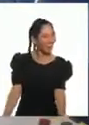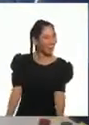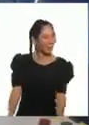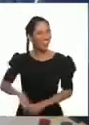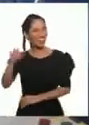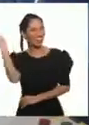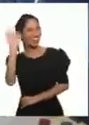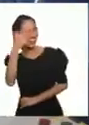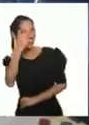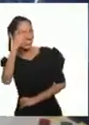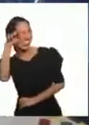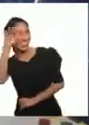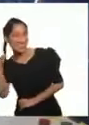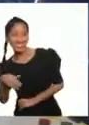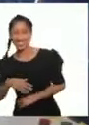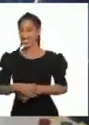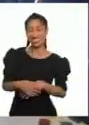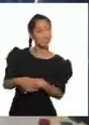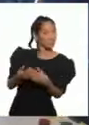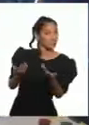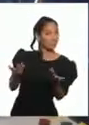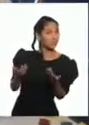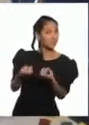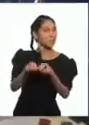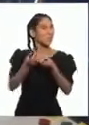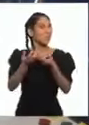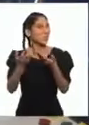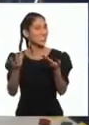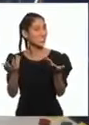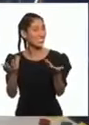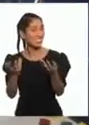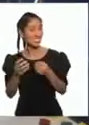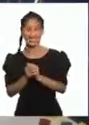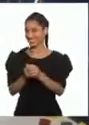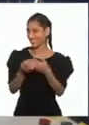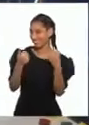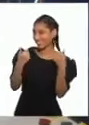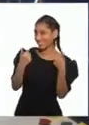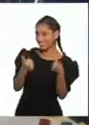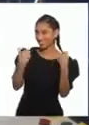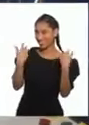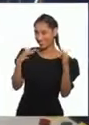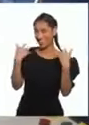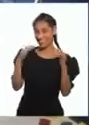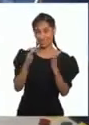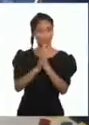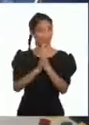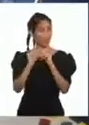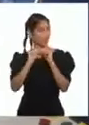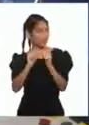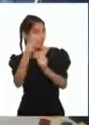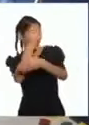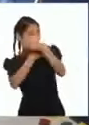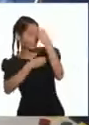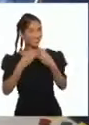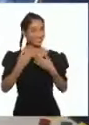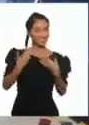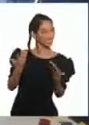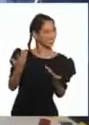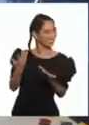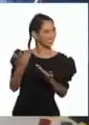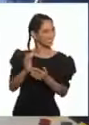¡Hola, niñas y niños! ¿Cómo están? ¿Listas y listos para seguir aprendiendo?